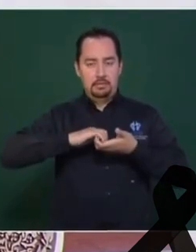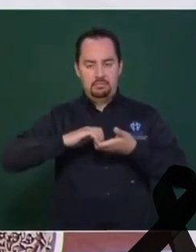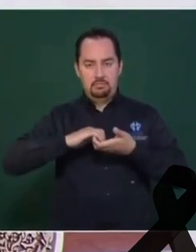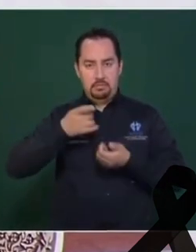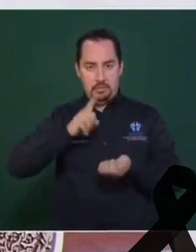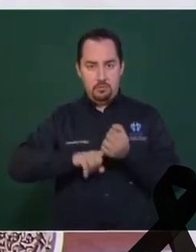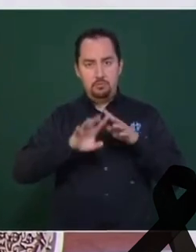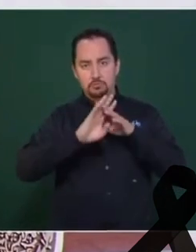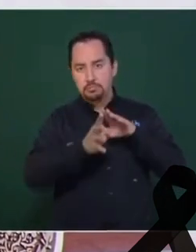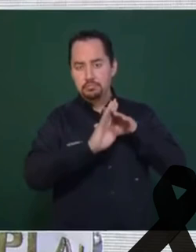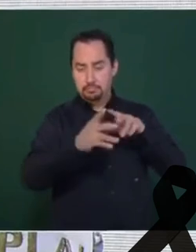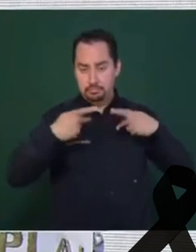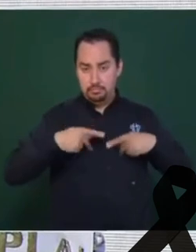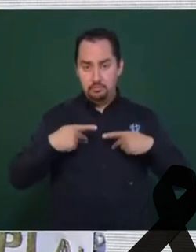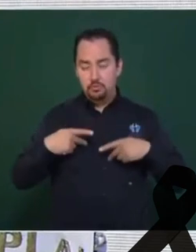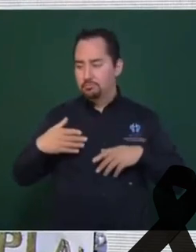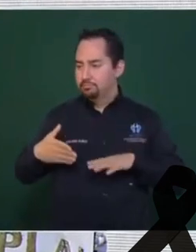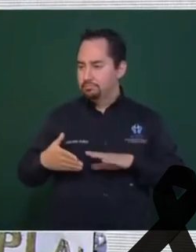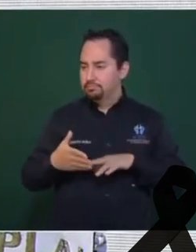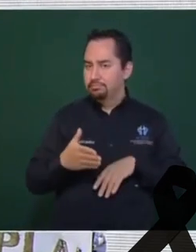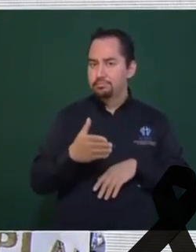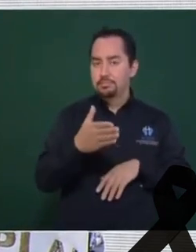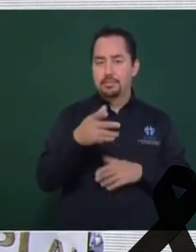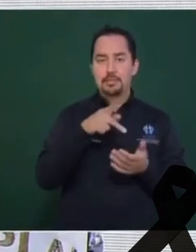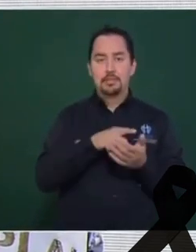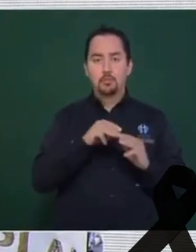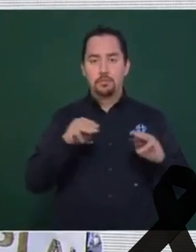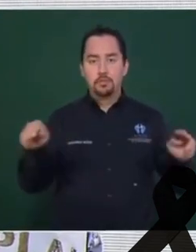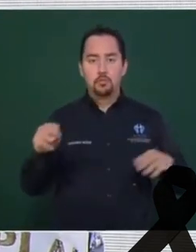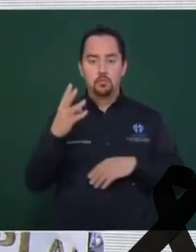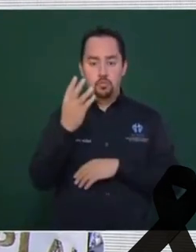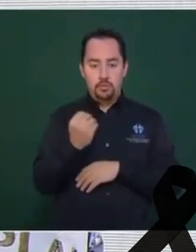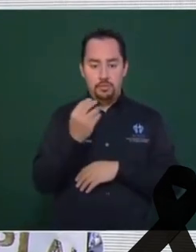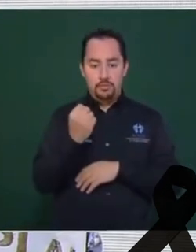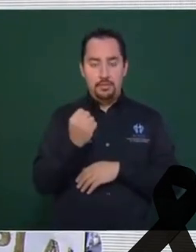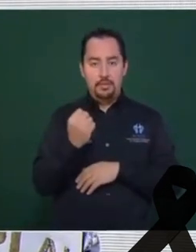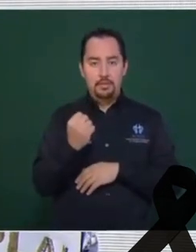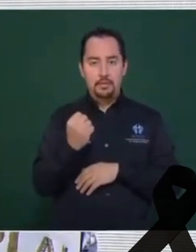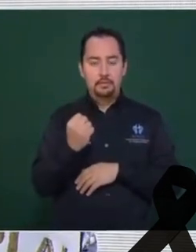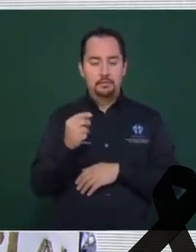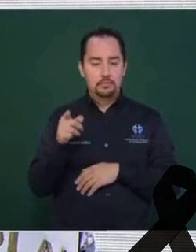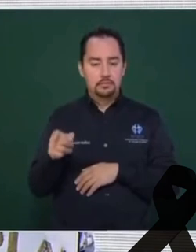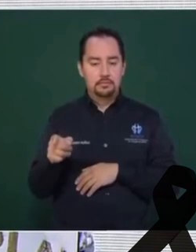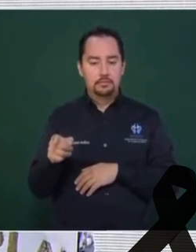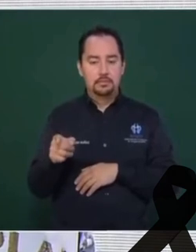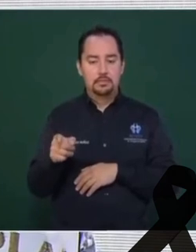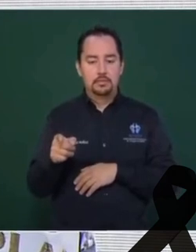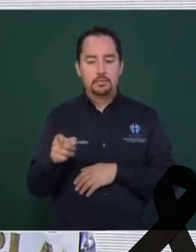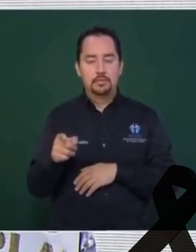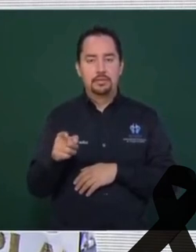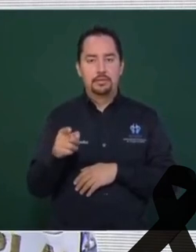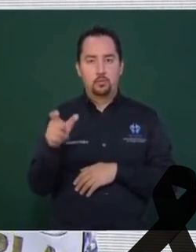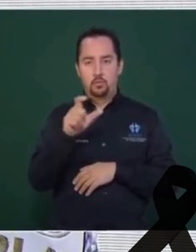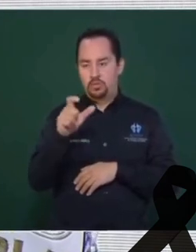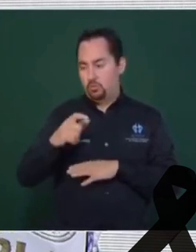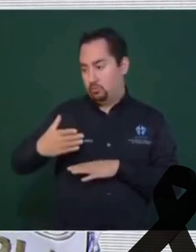migrantes, esto en el kilómetro 9 de la carretera Tuzla-Chiapa de Corzo, es en la salida de una